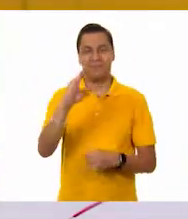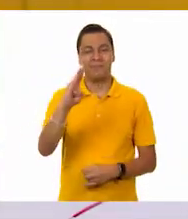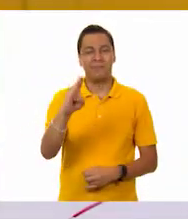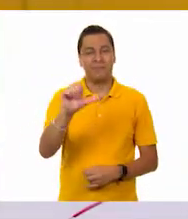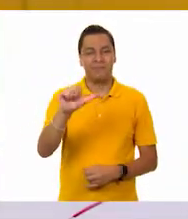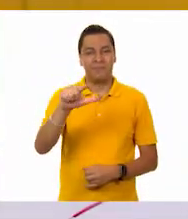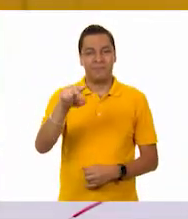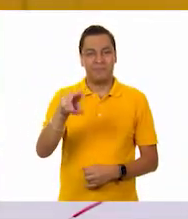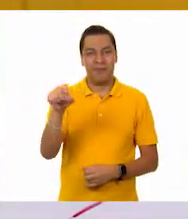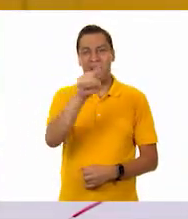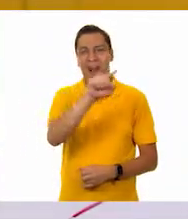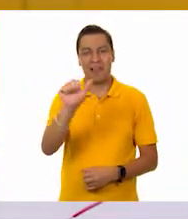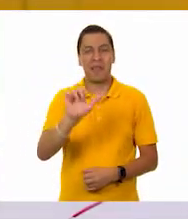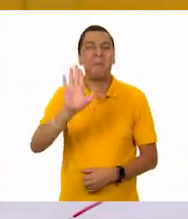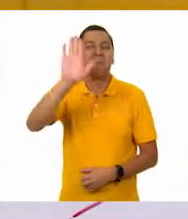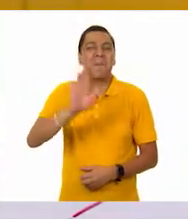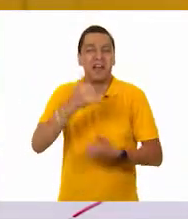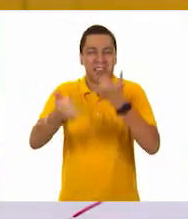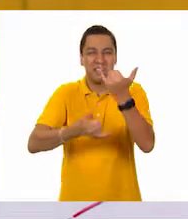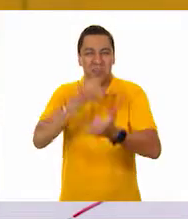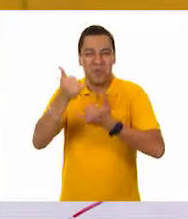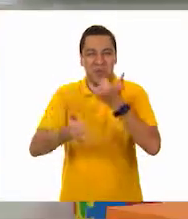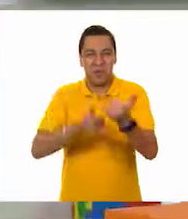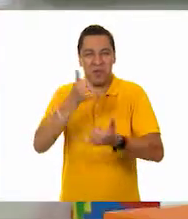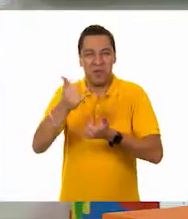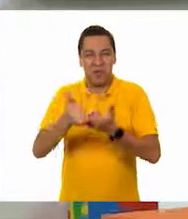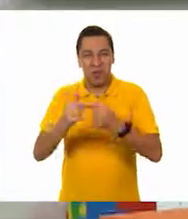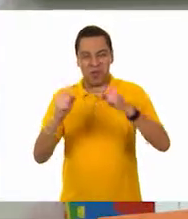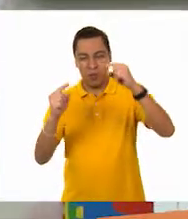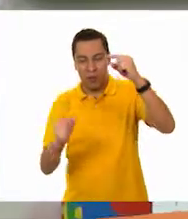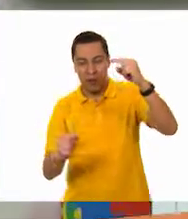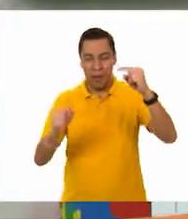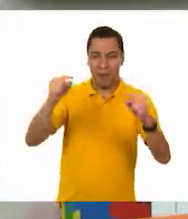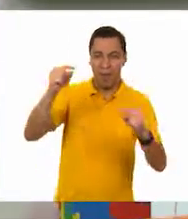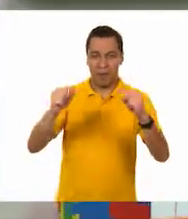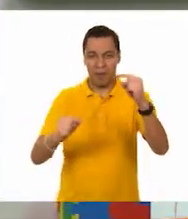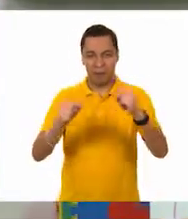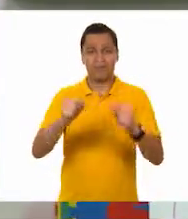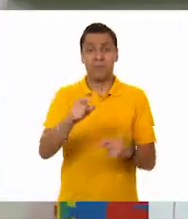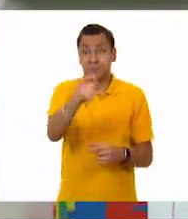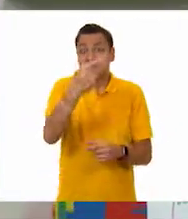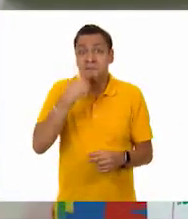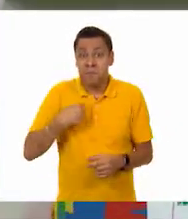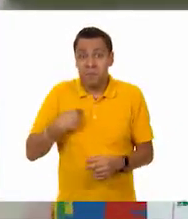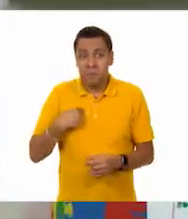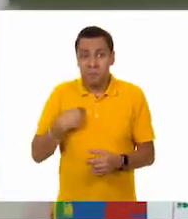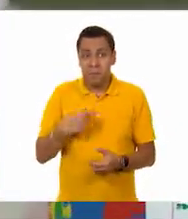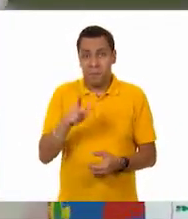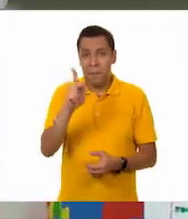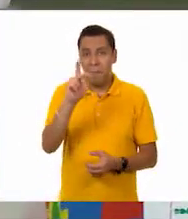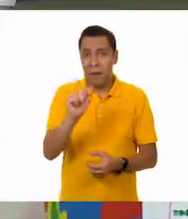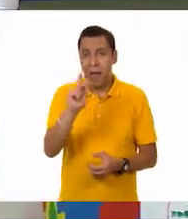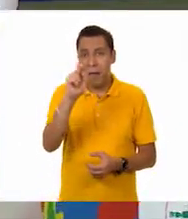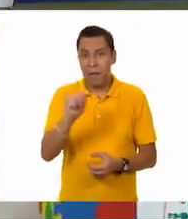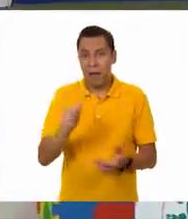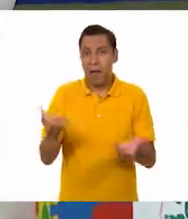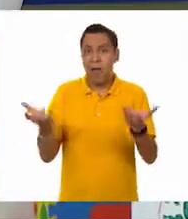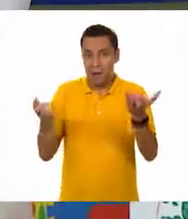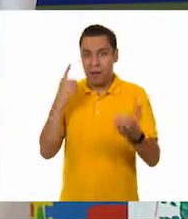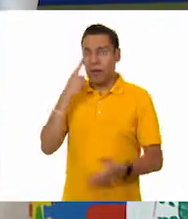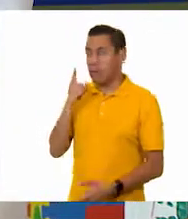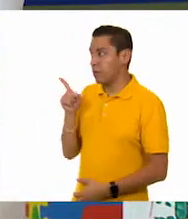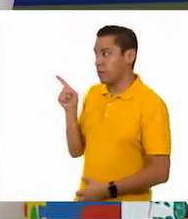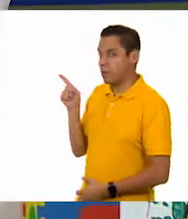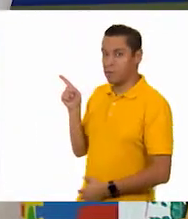y una manzana. Allí nosotros dijimos que la papa era la que pesaba más. La colocamos aquí